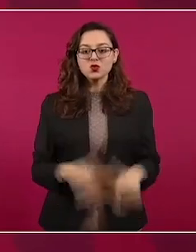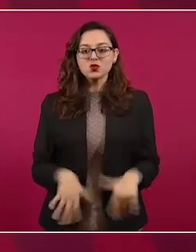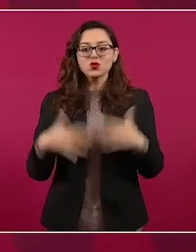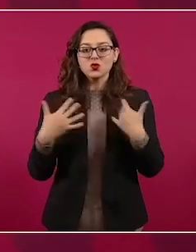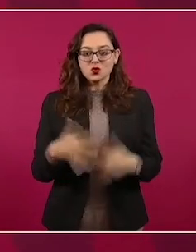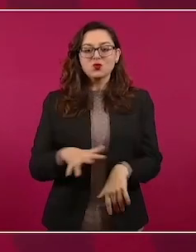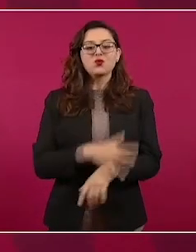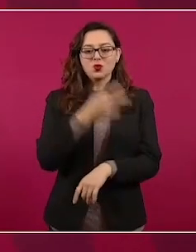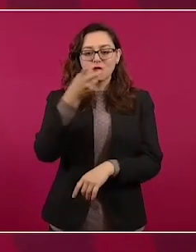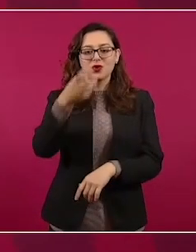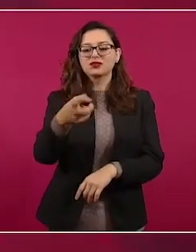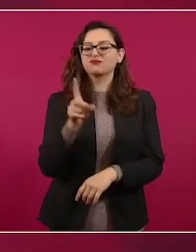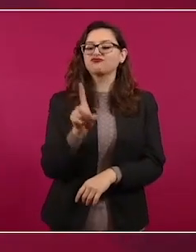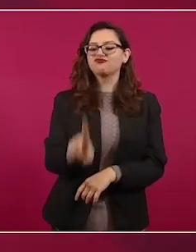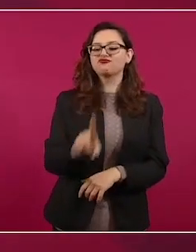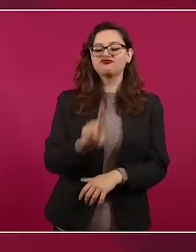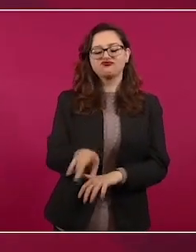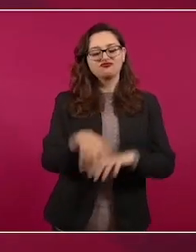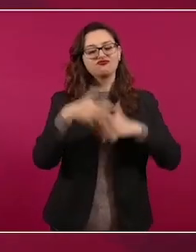Para eso es la marcha. marcha.